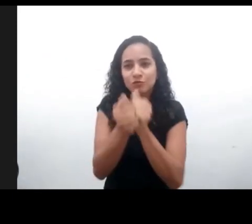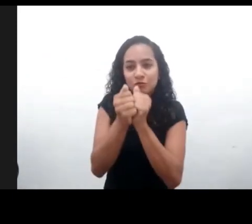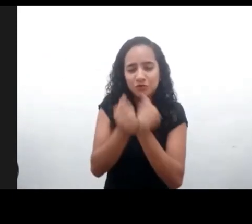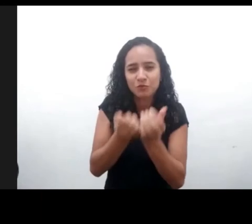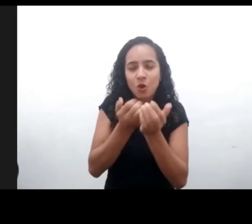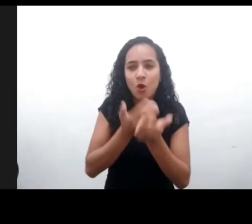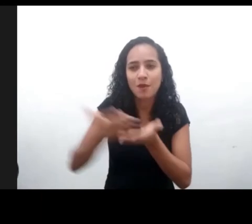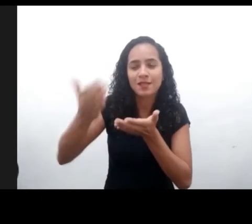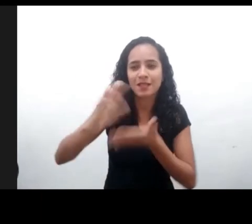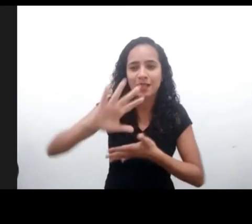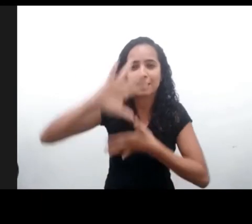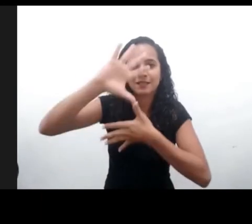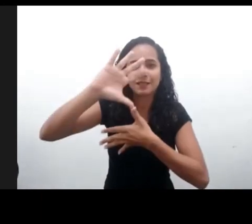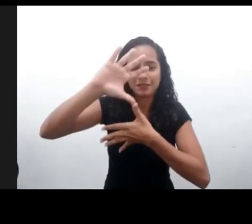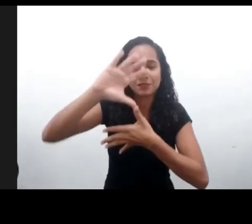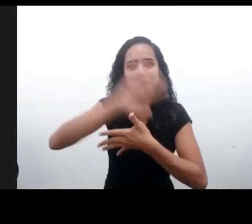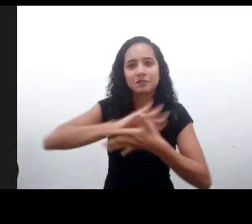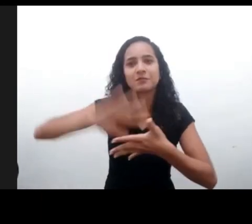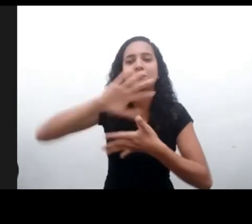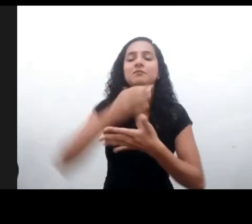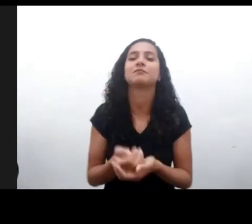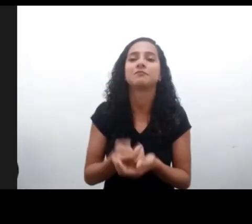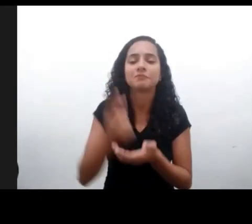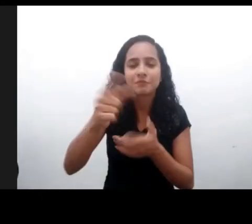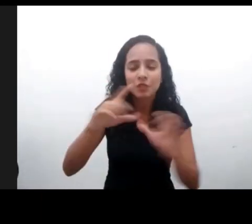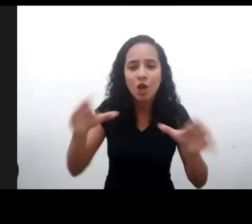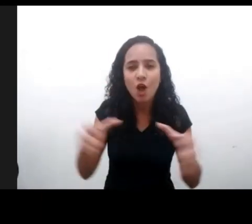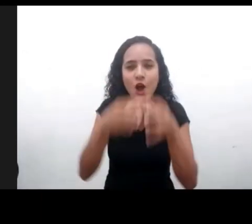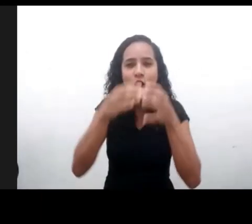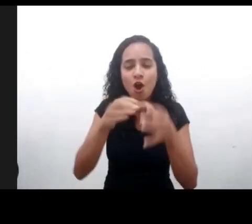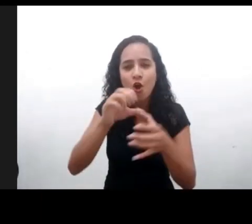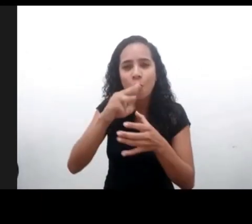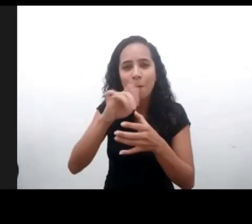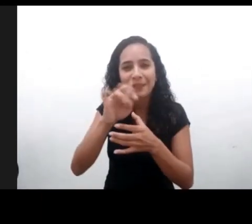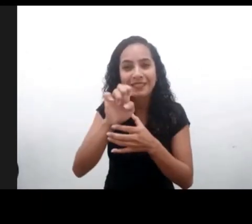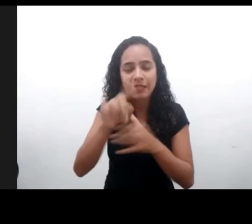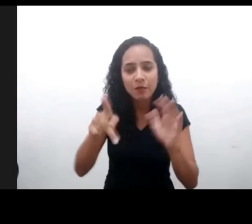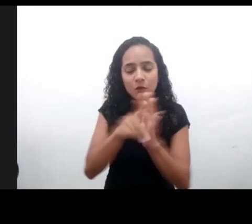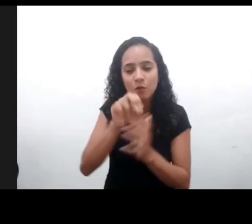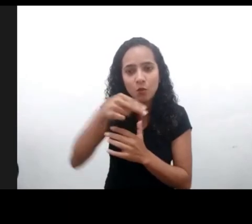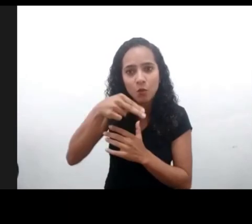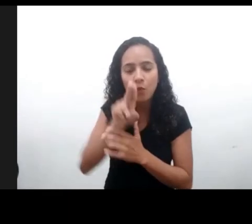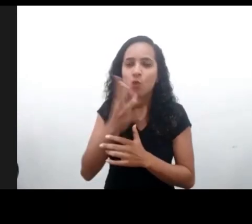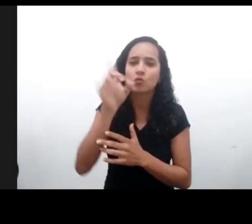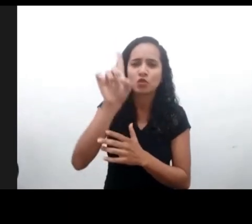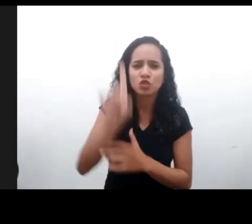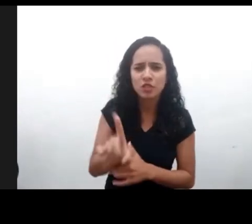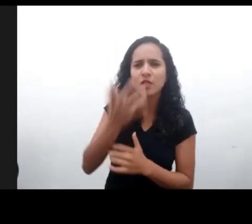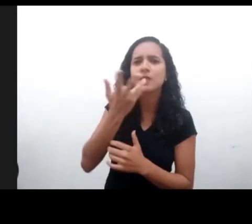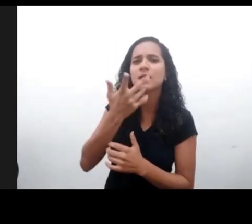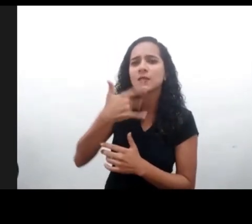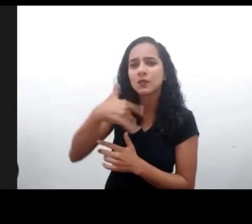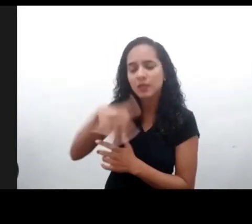y del programa Niñez y Consumo, quiero darles la bienvenida a ustedes que están aquí con nosotros en el lanzamiento de Latinoamericano de la